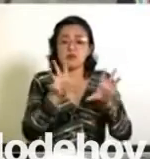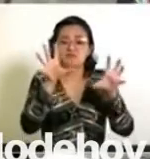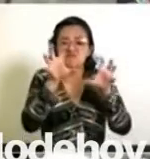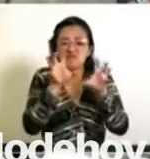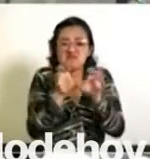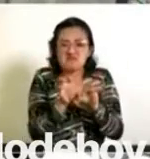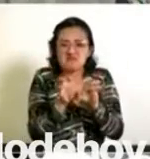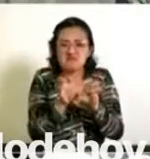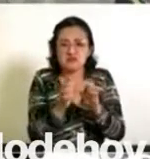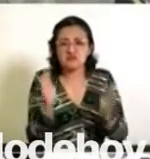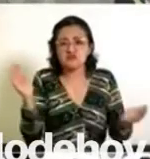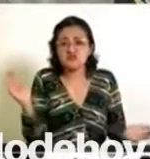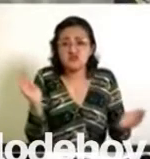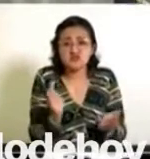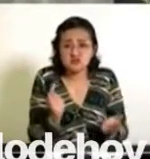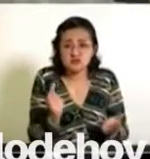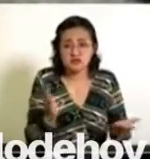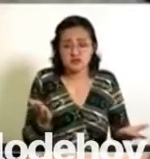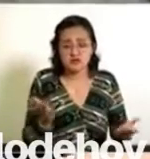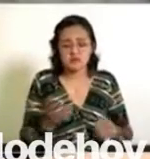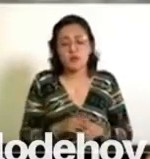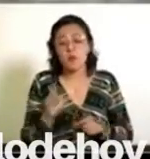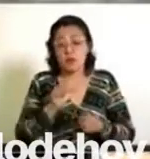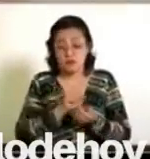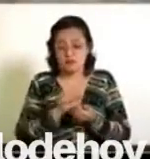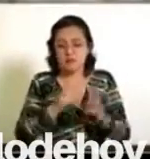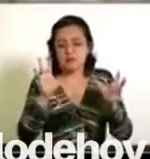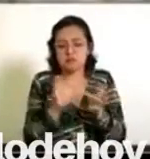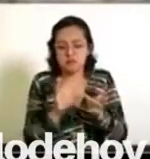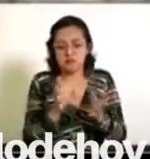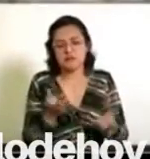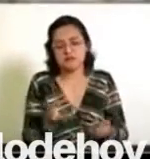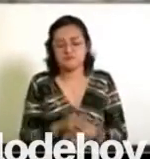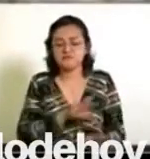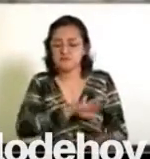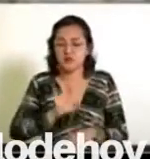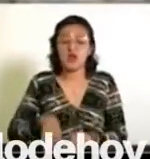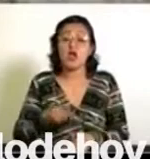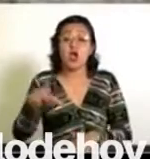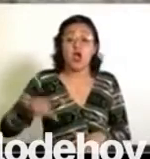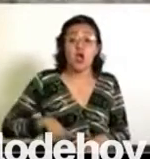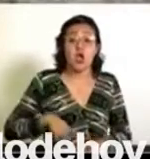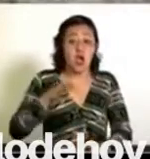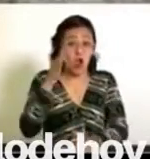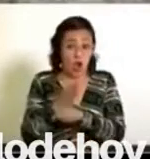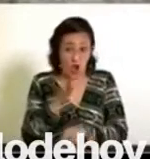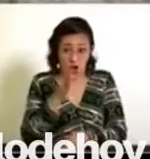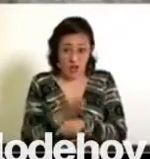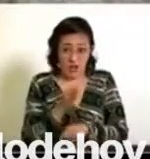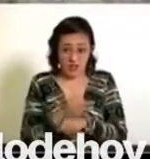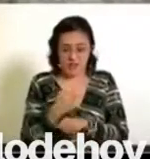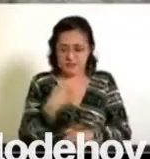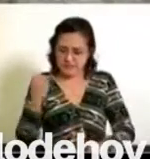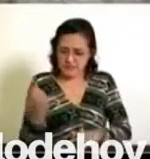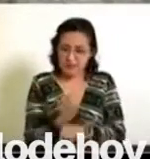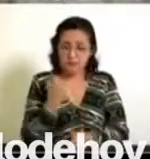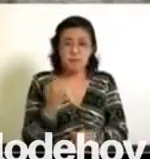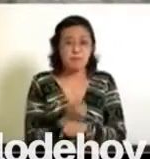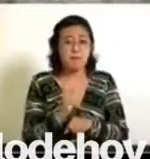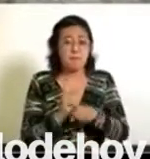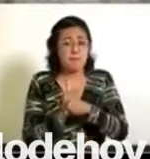Los zapatos. En este gobierno, los zapatos son totalmente de piel.